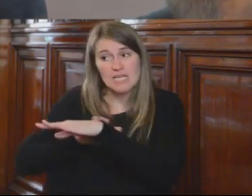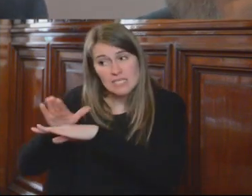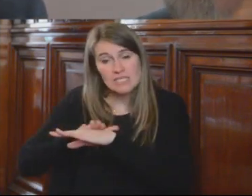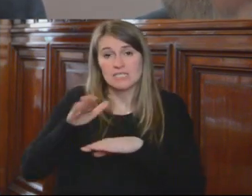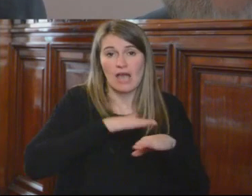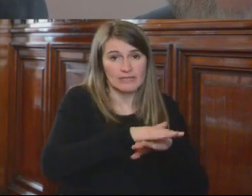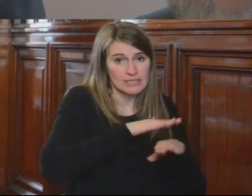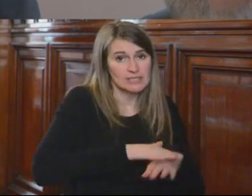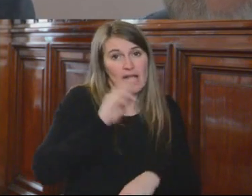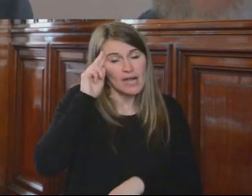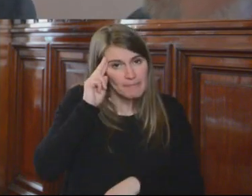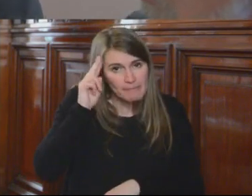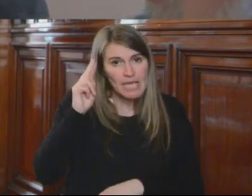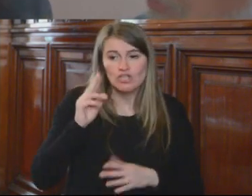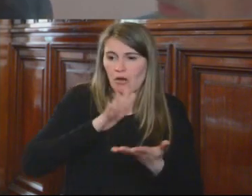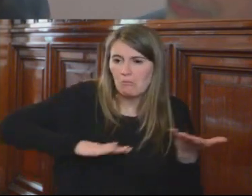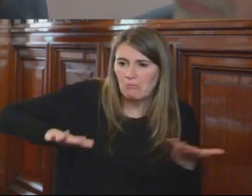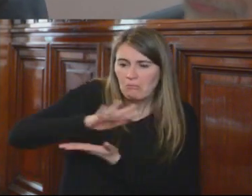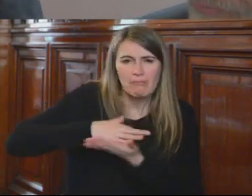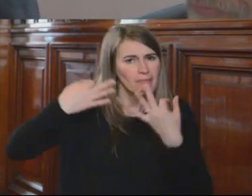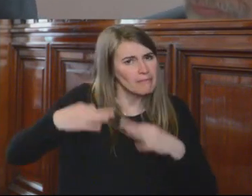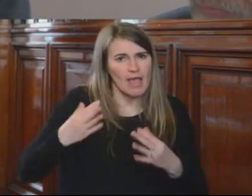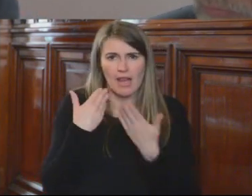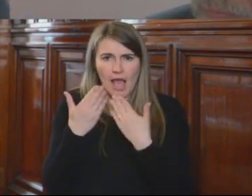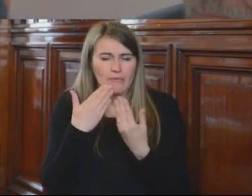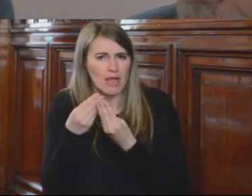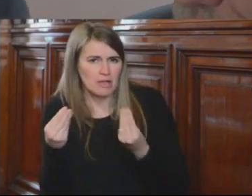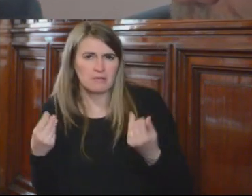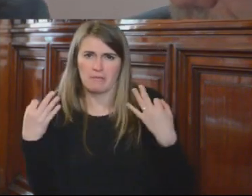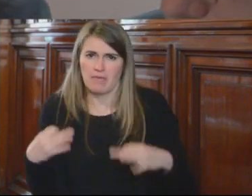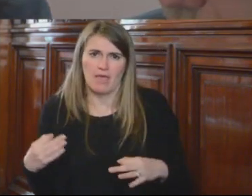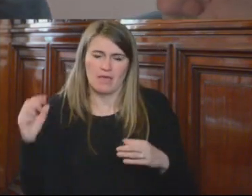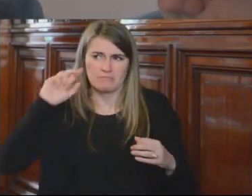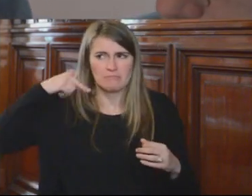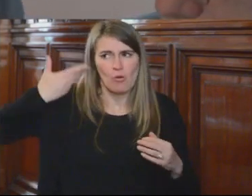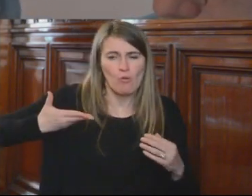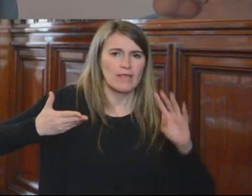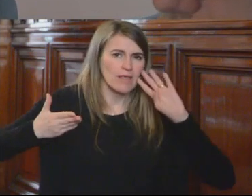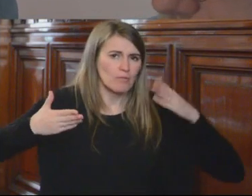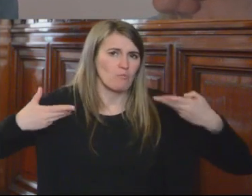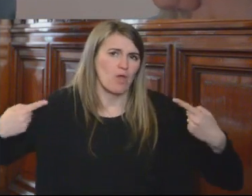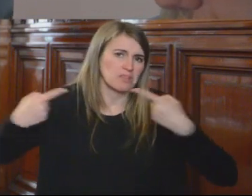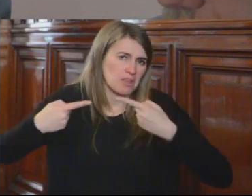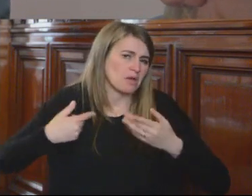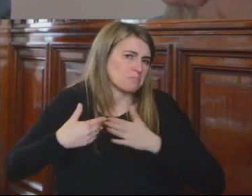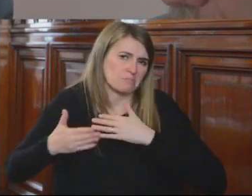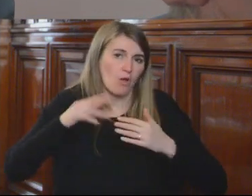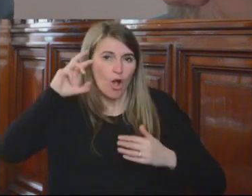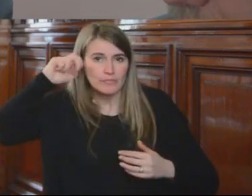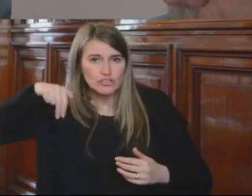presentación, de un ejercicio democrático, de contradictorio, de opiniones distintas.